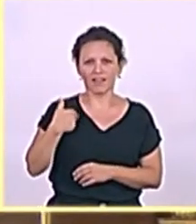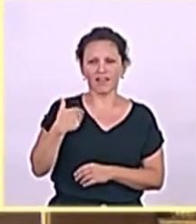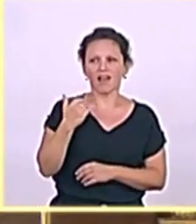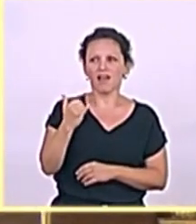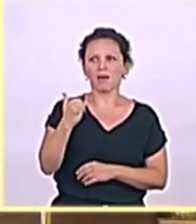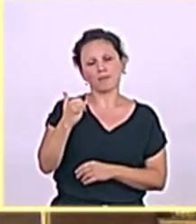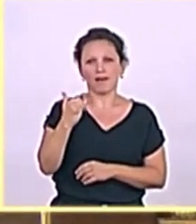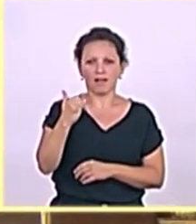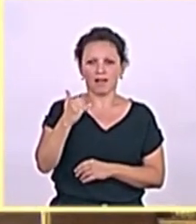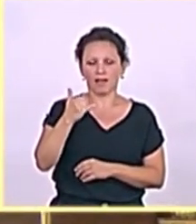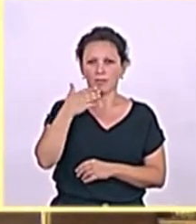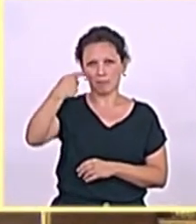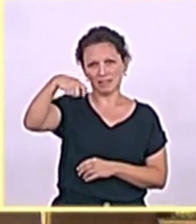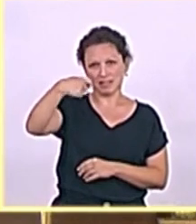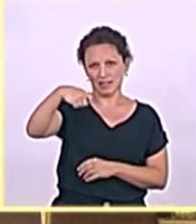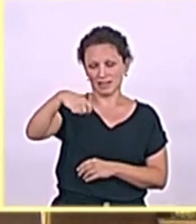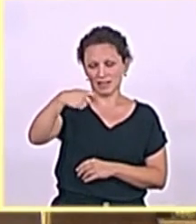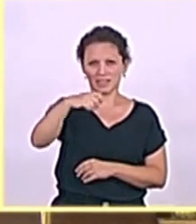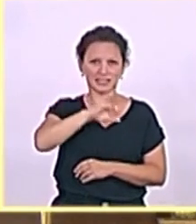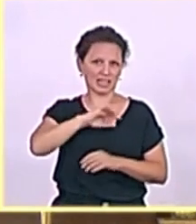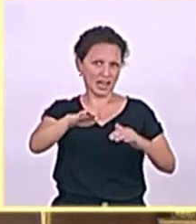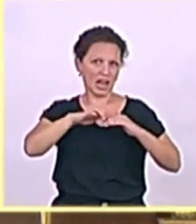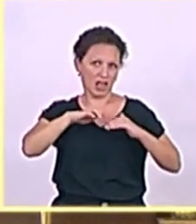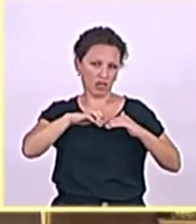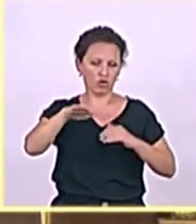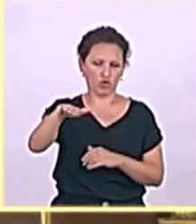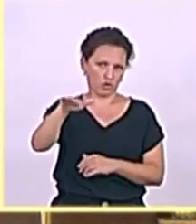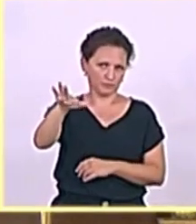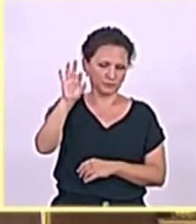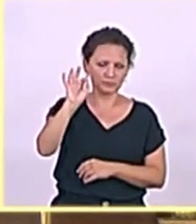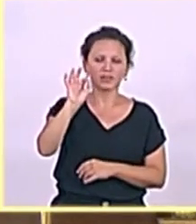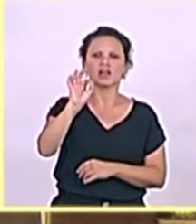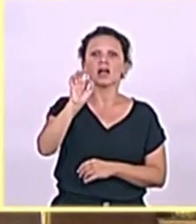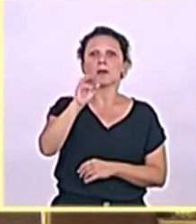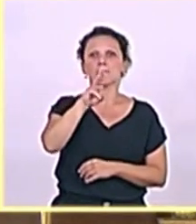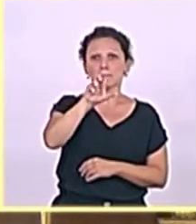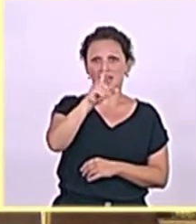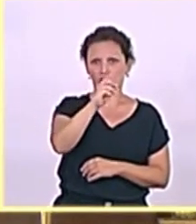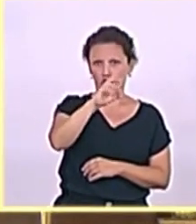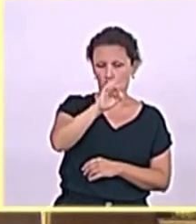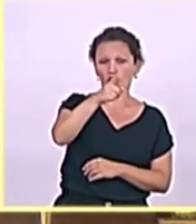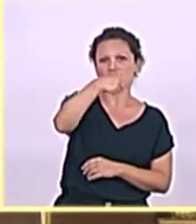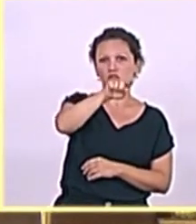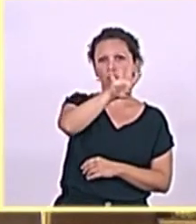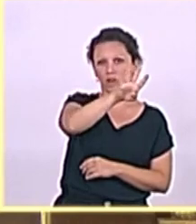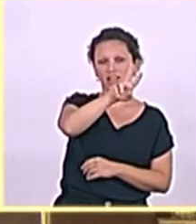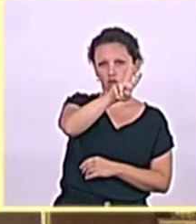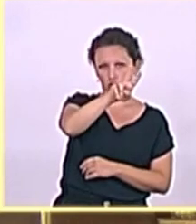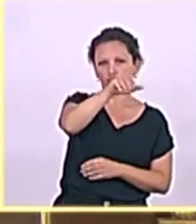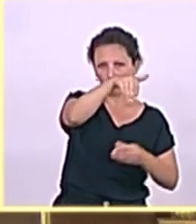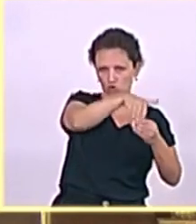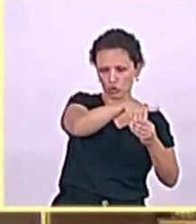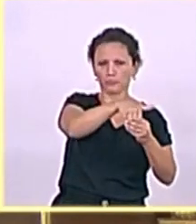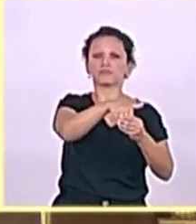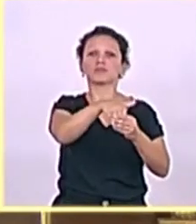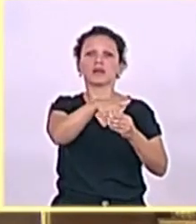Pedro Manuel Rollán Ojeda ha obtenido 142 votos, Ángel Pelayo Gordillo Moreno 3 votos y en blanco